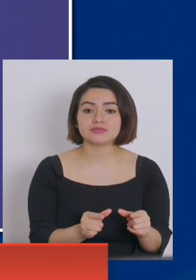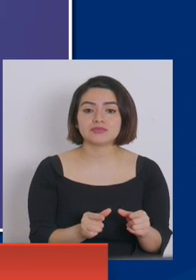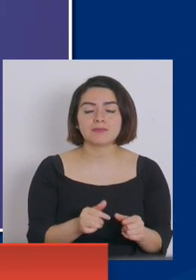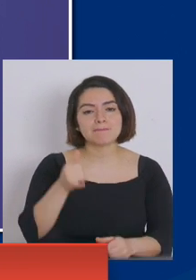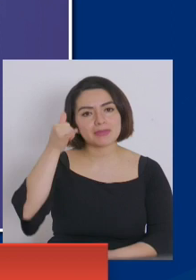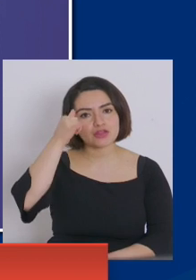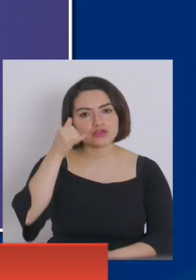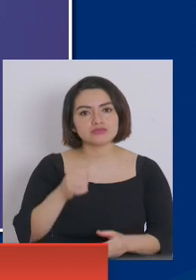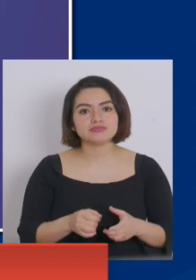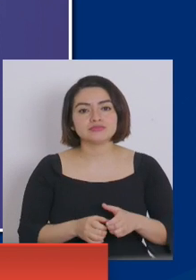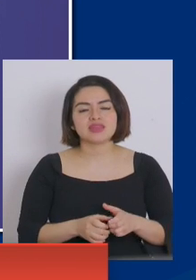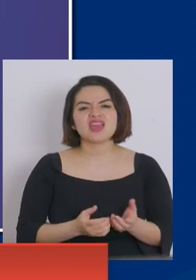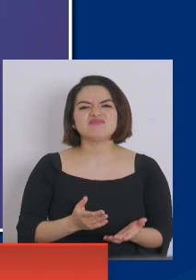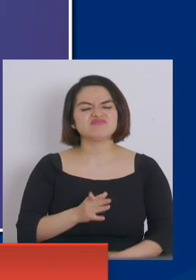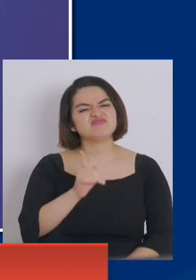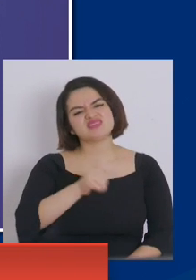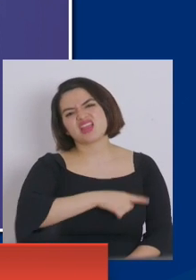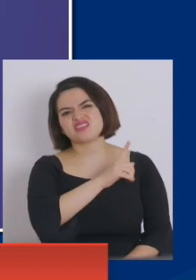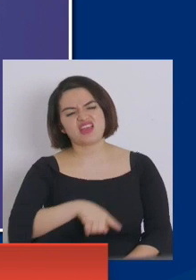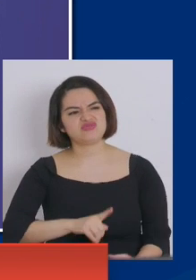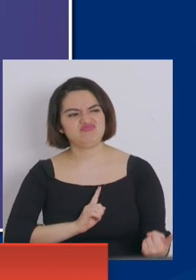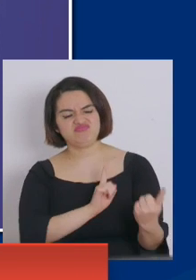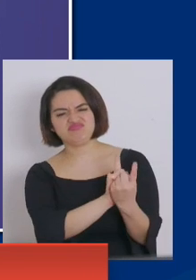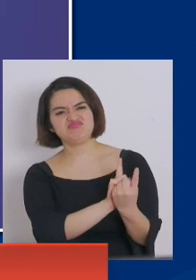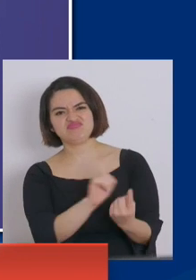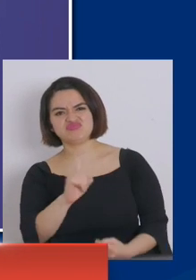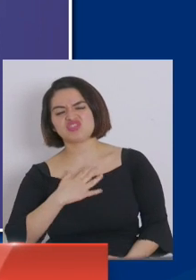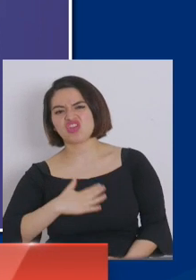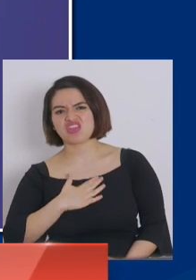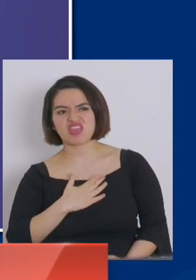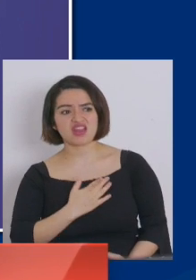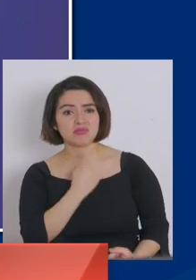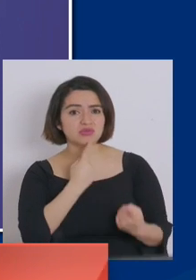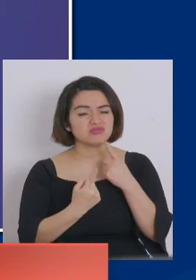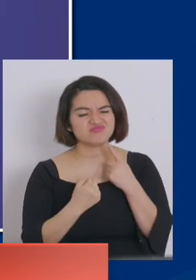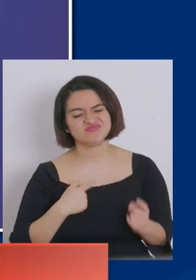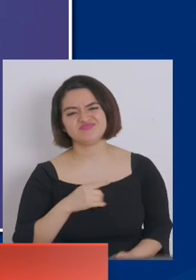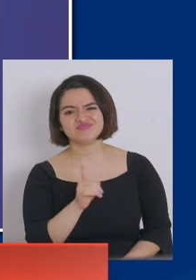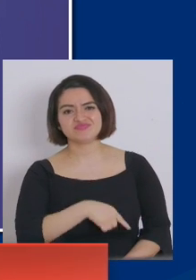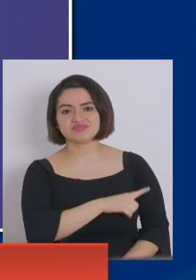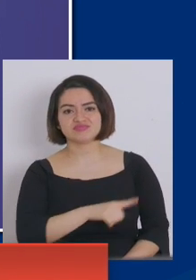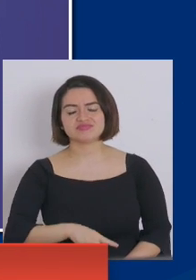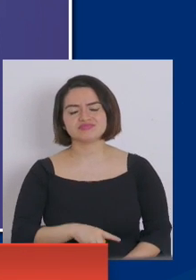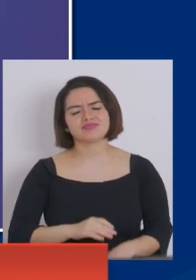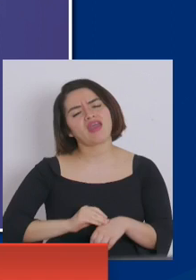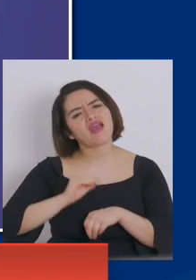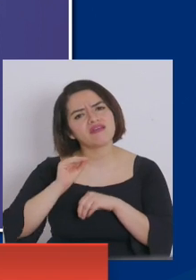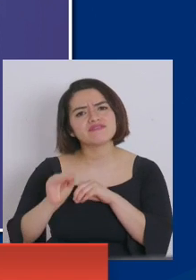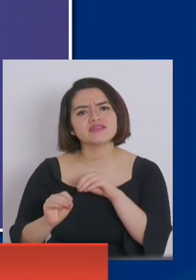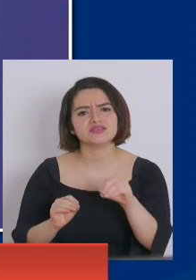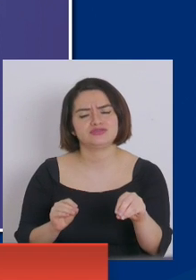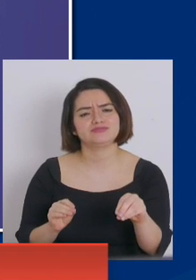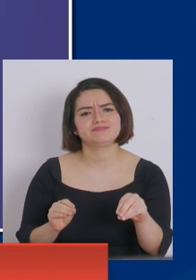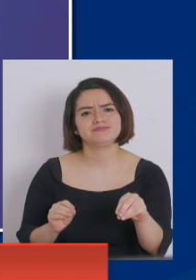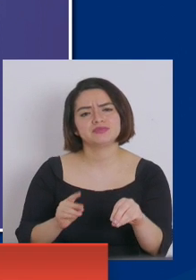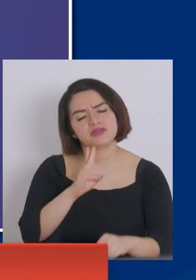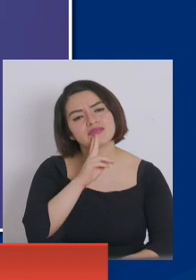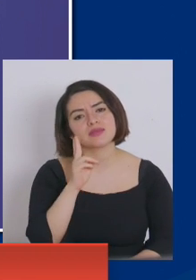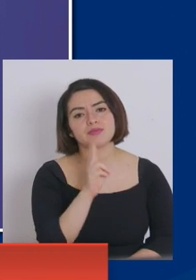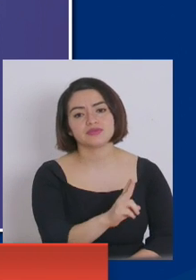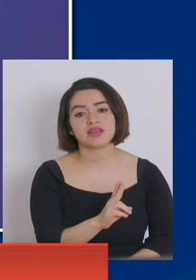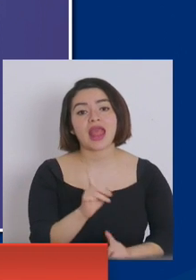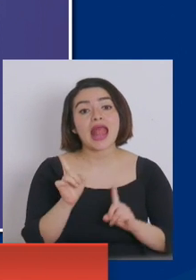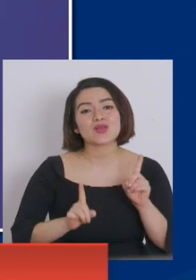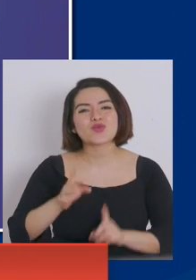perdón, altas tasas de rechazo al precontacto, este precontacto presencial, refuercen ese llamado. Tenemos algunas luces